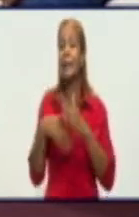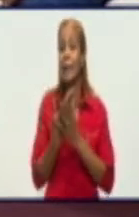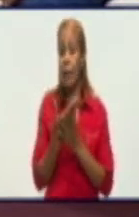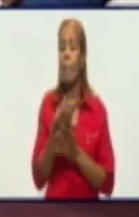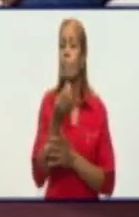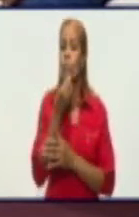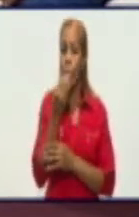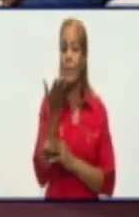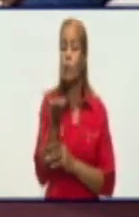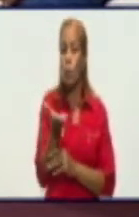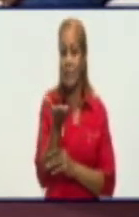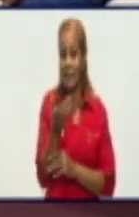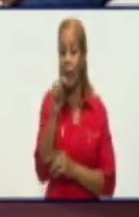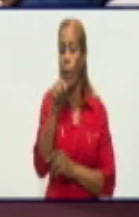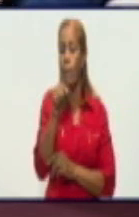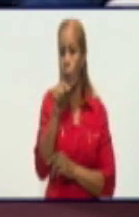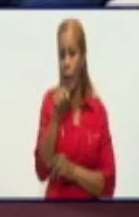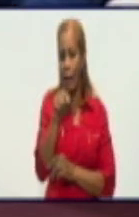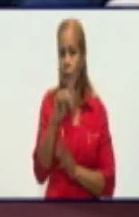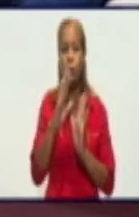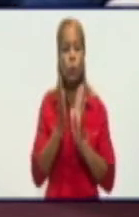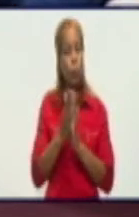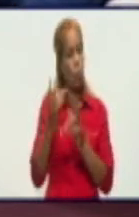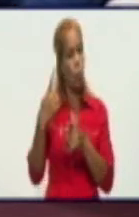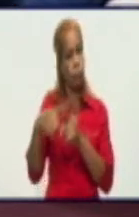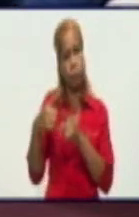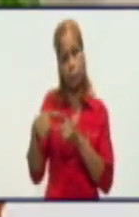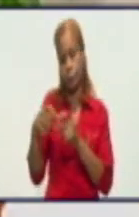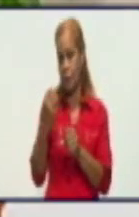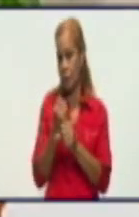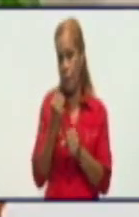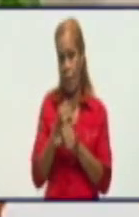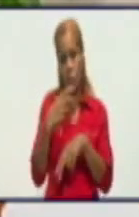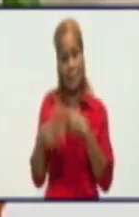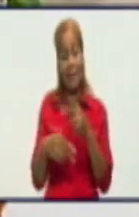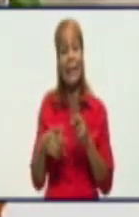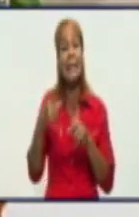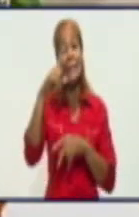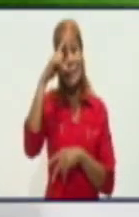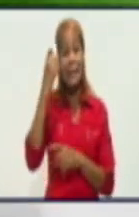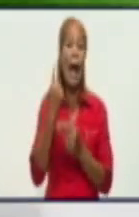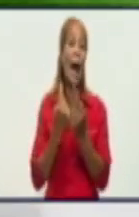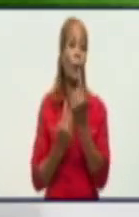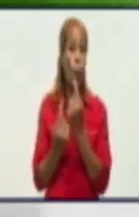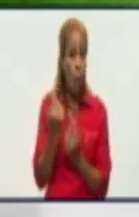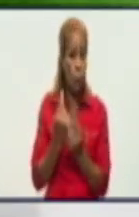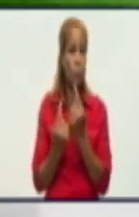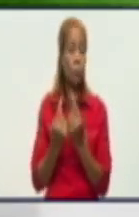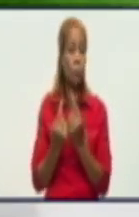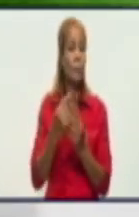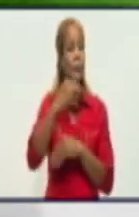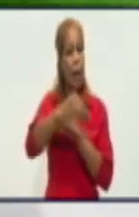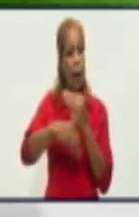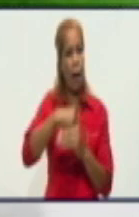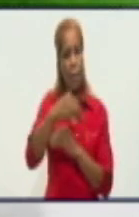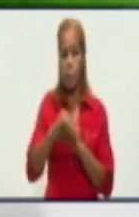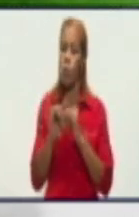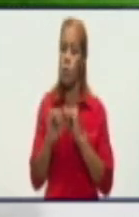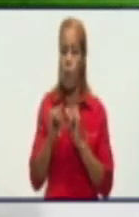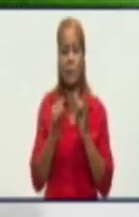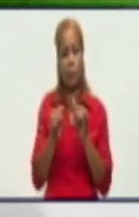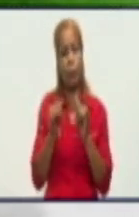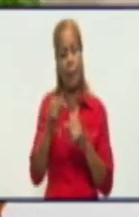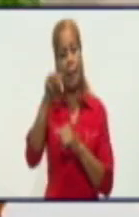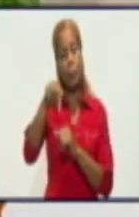se realizan en nuestras oficinas. Y de haber algún cambio se informará aquí. Se informará aquí oportunamente, como tenemos acostumbrados los contribuyentes.